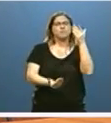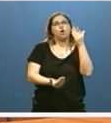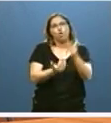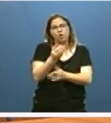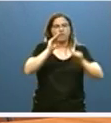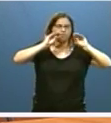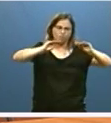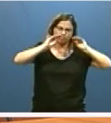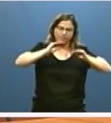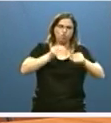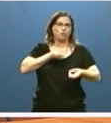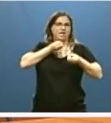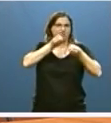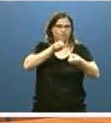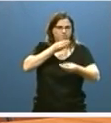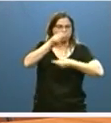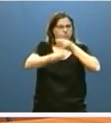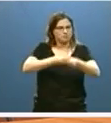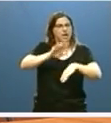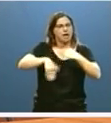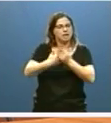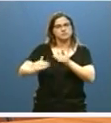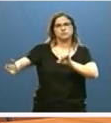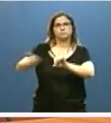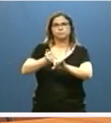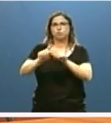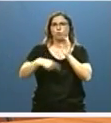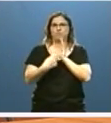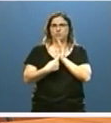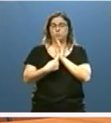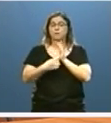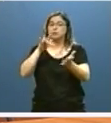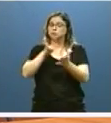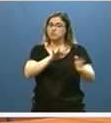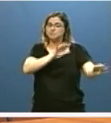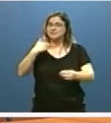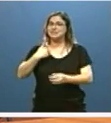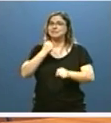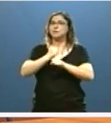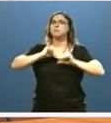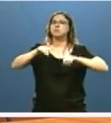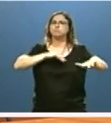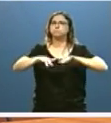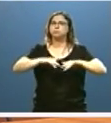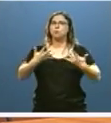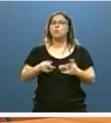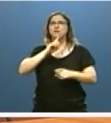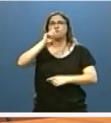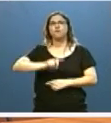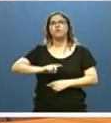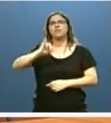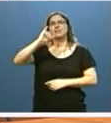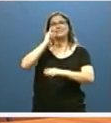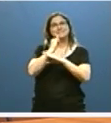de formación e información de los profesionales. También estamos ultimando los trabajos para la entrada en funcionamiento de la Fundación